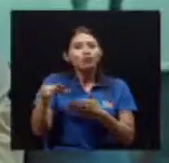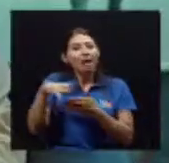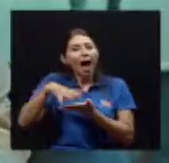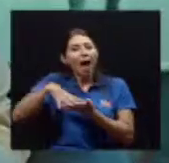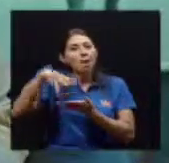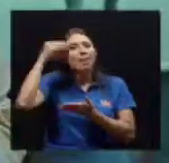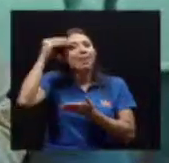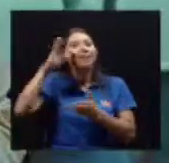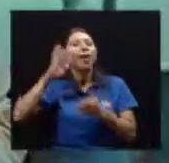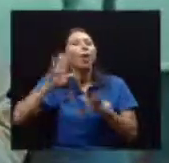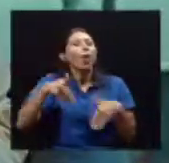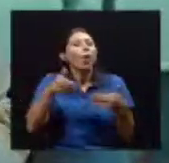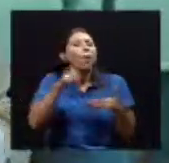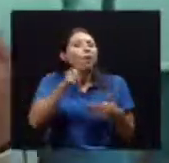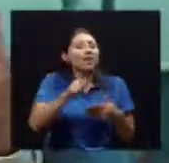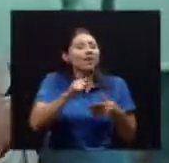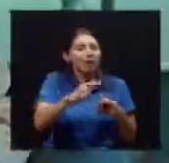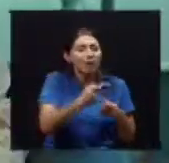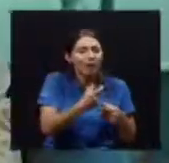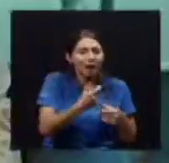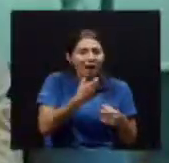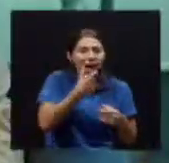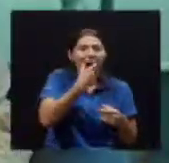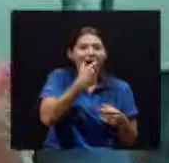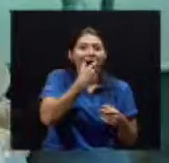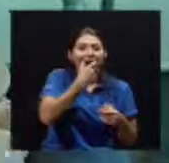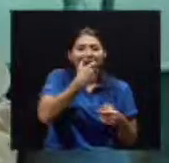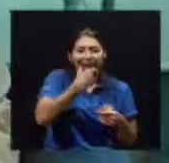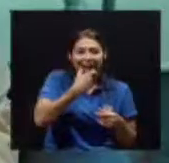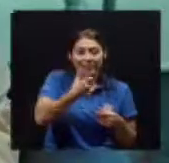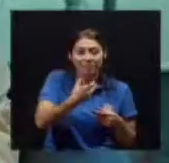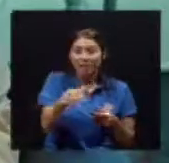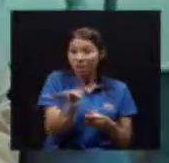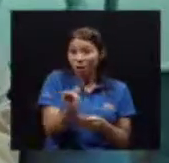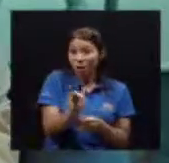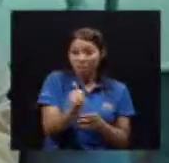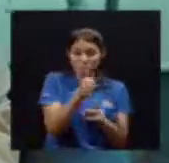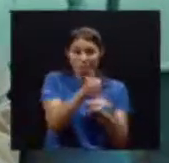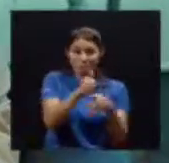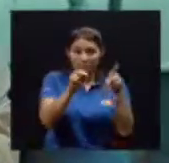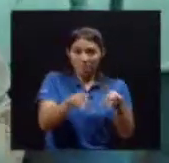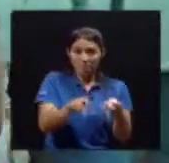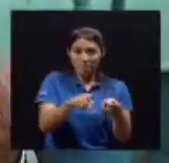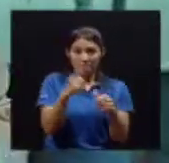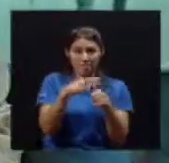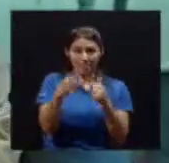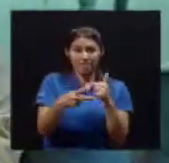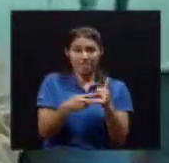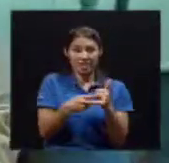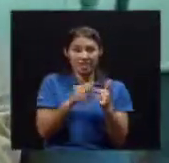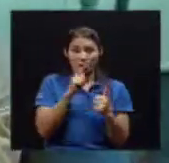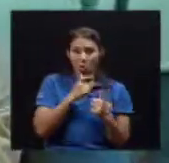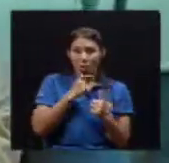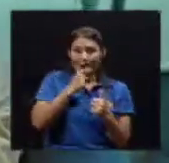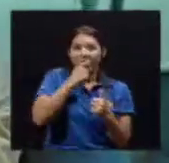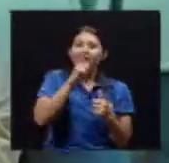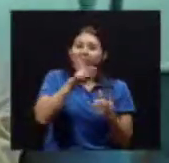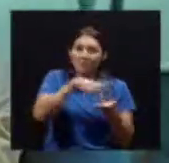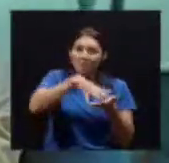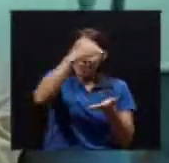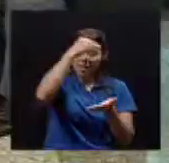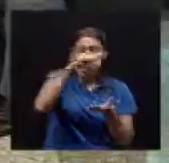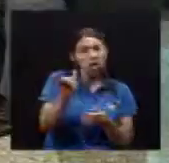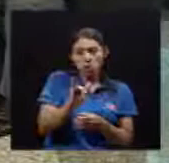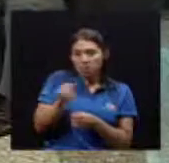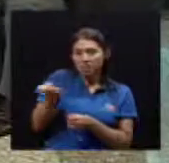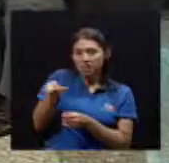De involucrar A la familia Y al núcleo familiar En ese En ese proceso De ayudar Al adulto mayor